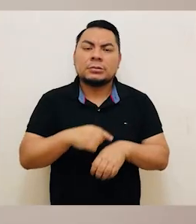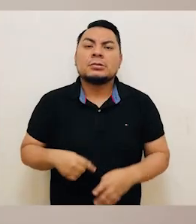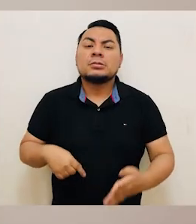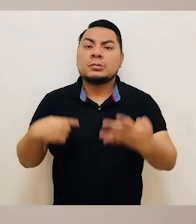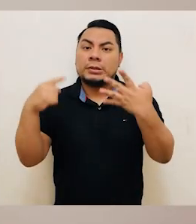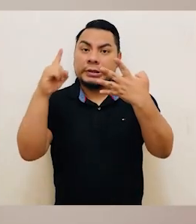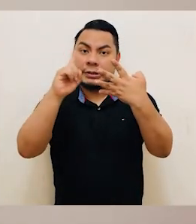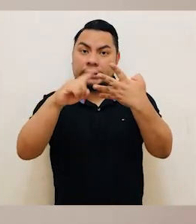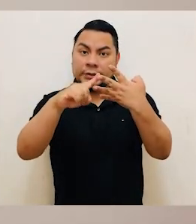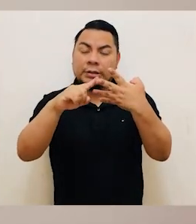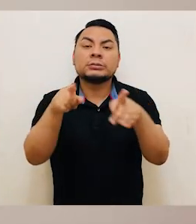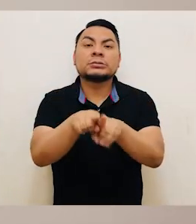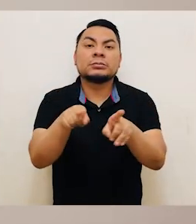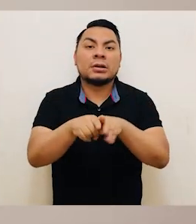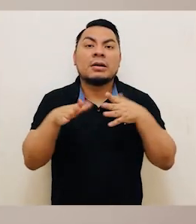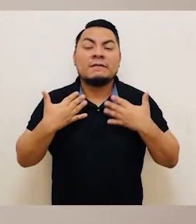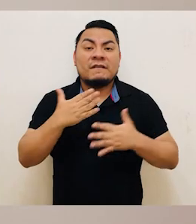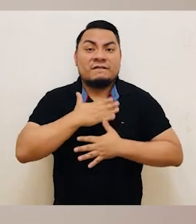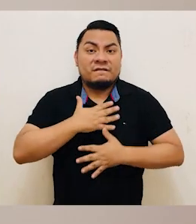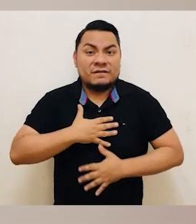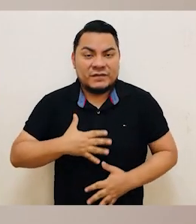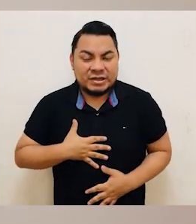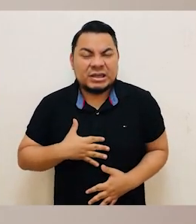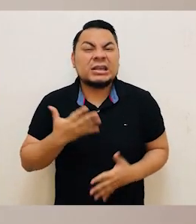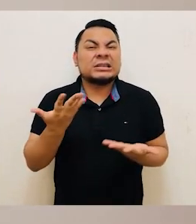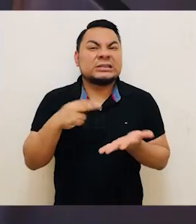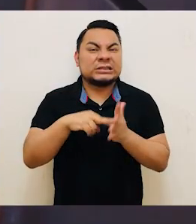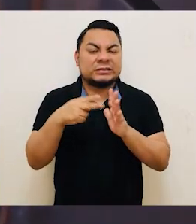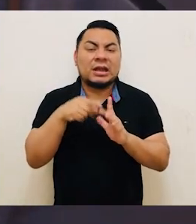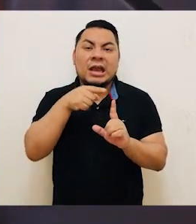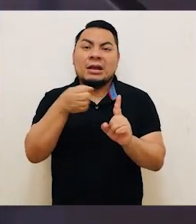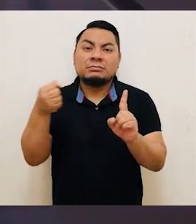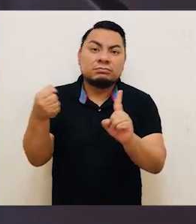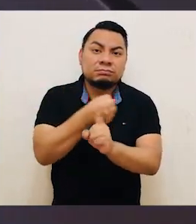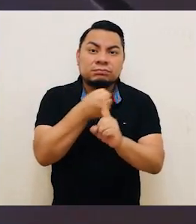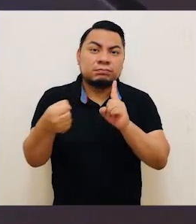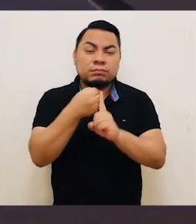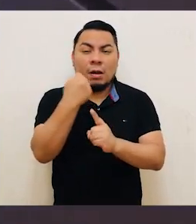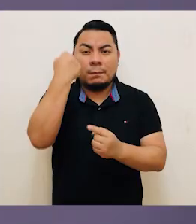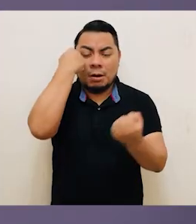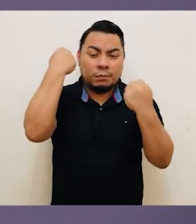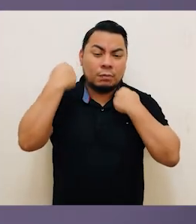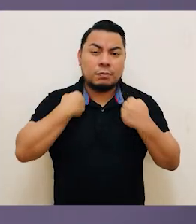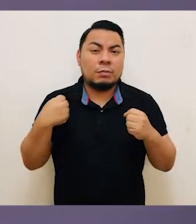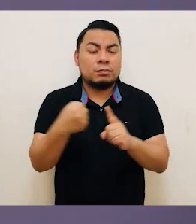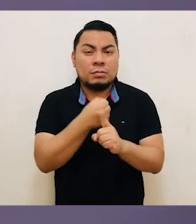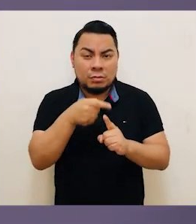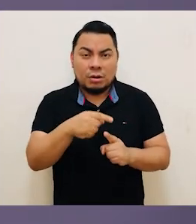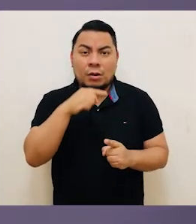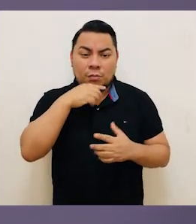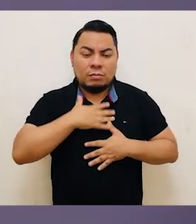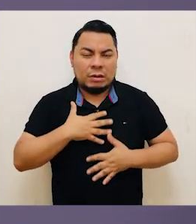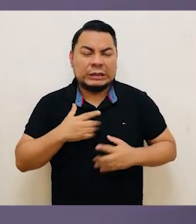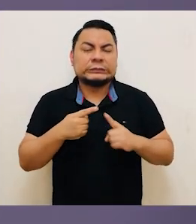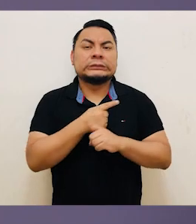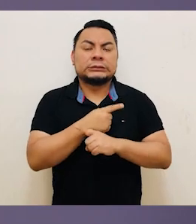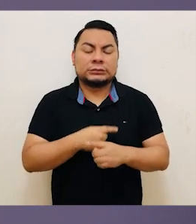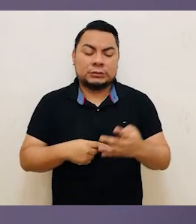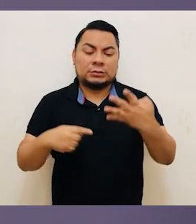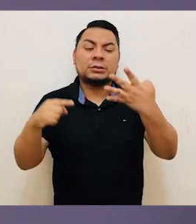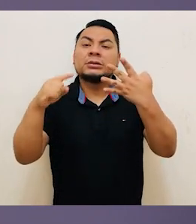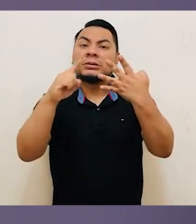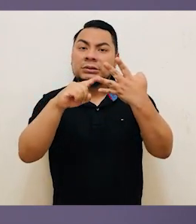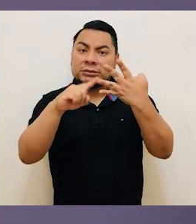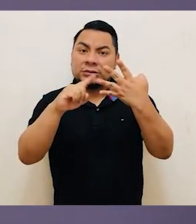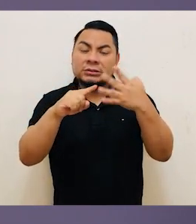que es la acción que causa daño al cuerpo o a la salud de la mujer. Como tercer tipo de violencia tenemos la sexual. Son acciones